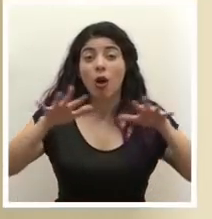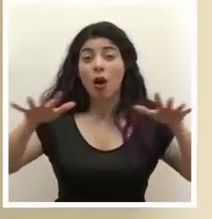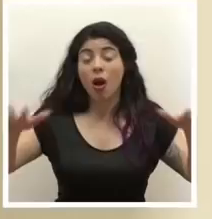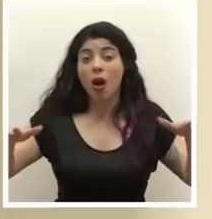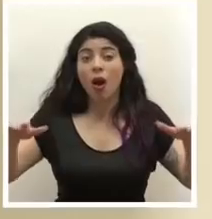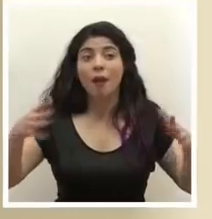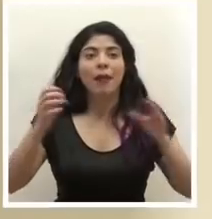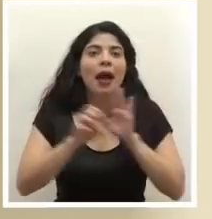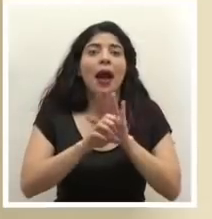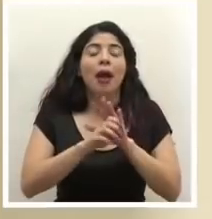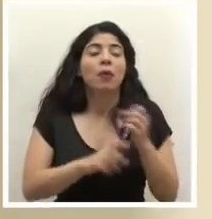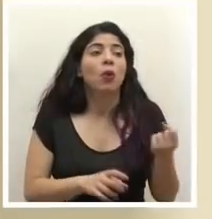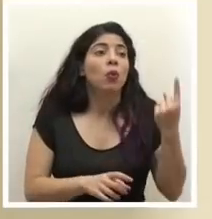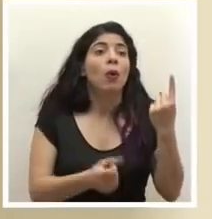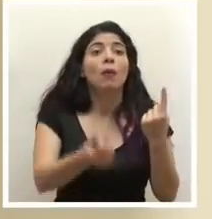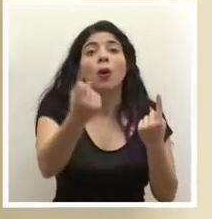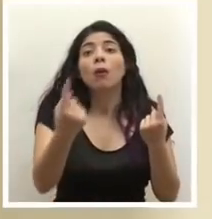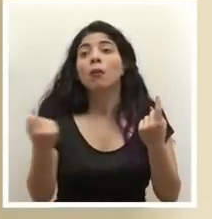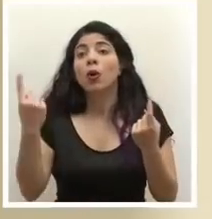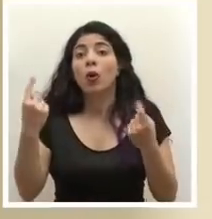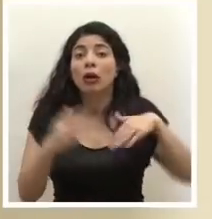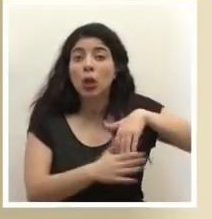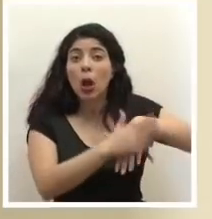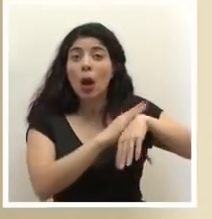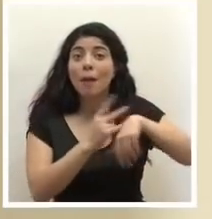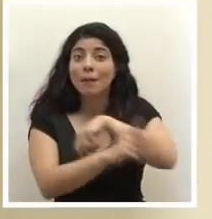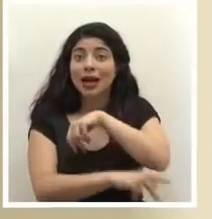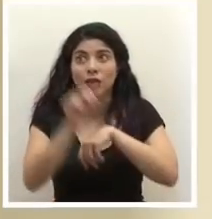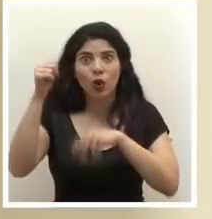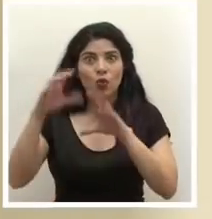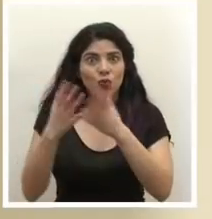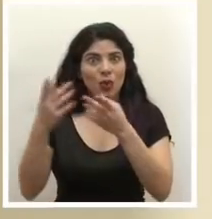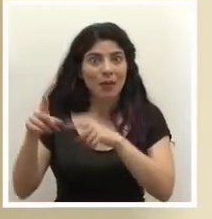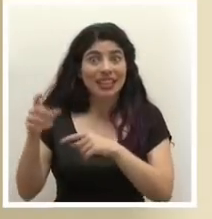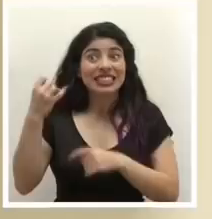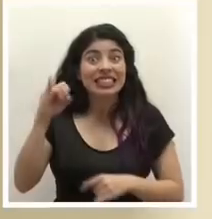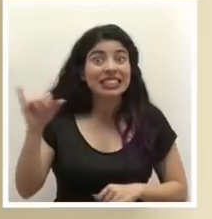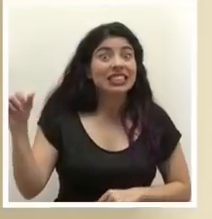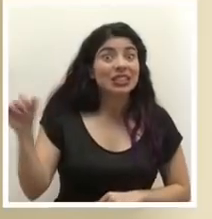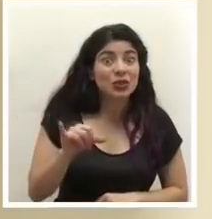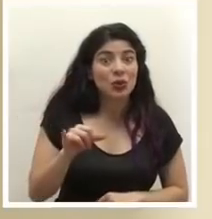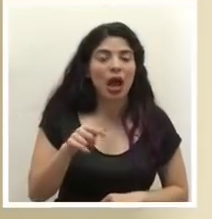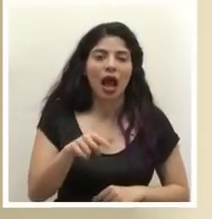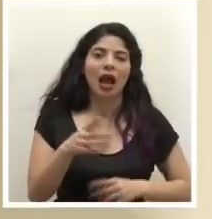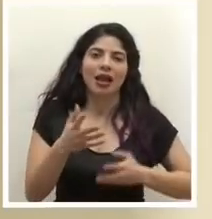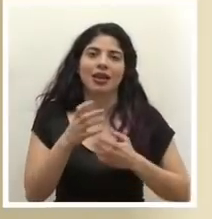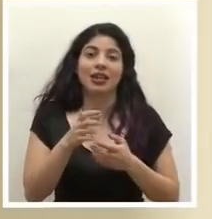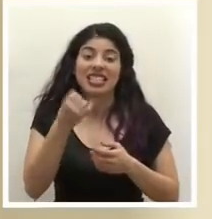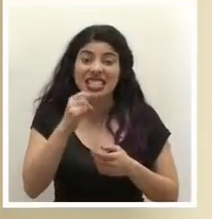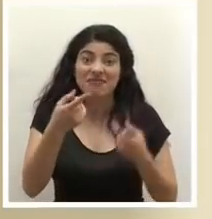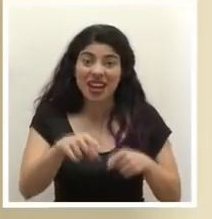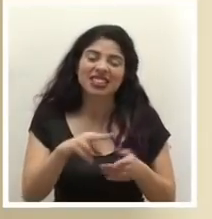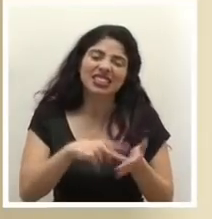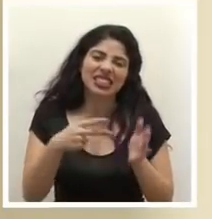tenemos casos espontáneos en todas las partes del país como lo que ha ocurrido en otras partes del mundo pues esa es justamente la situación que nos llevaría